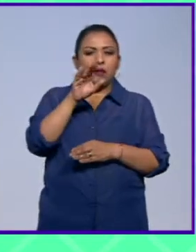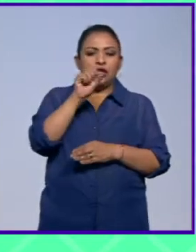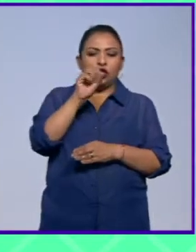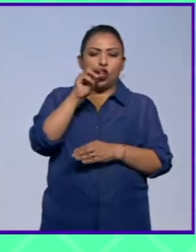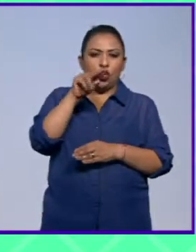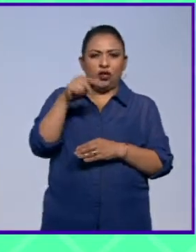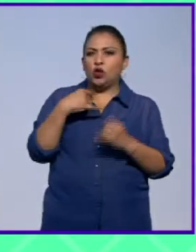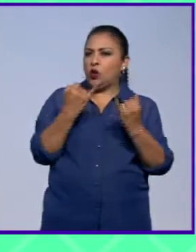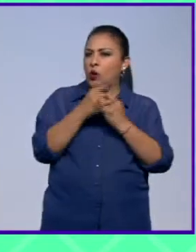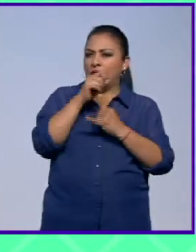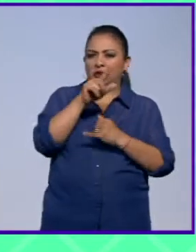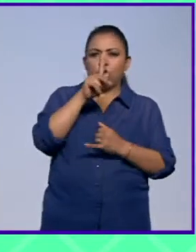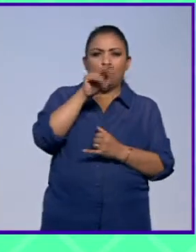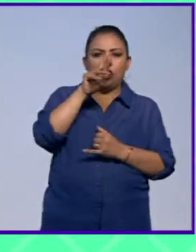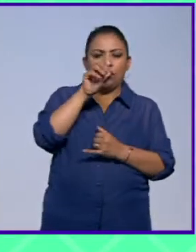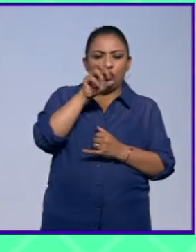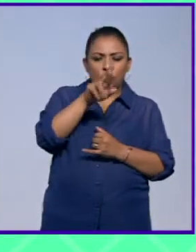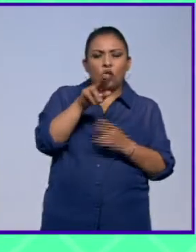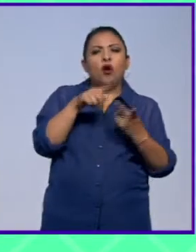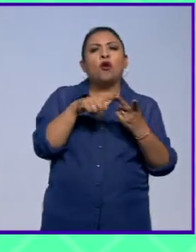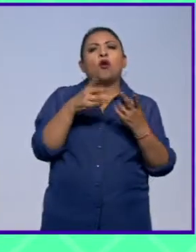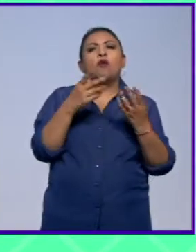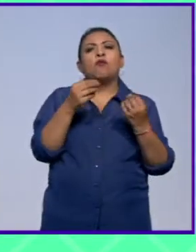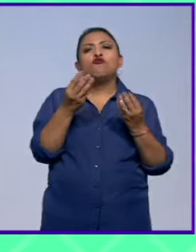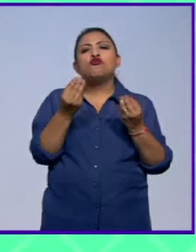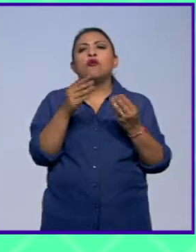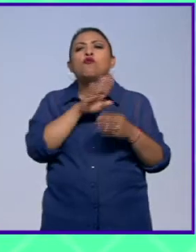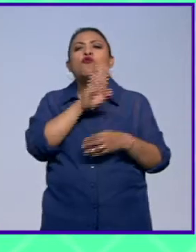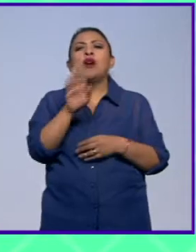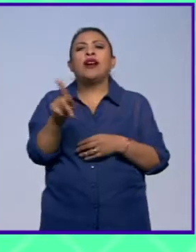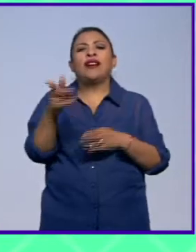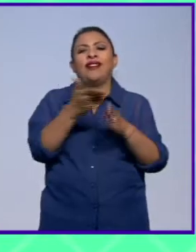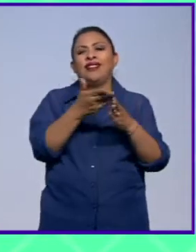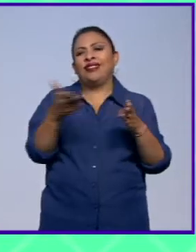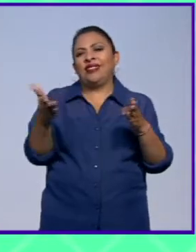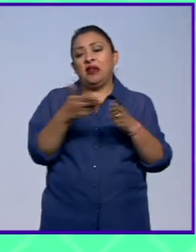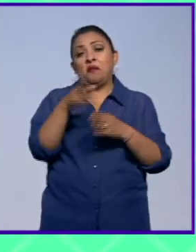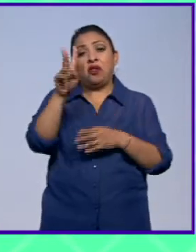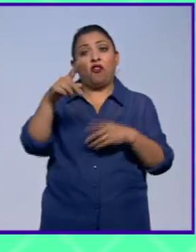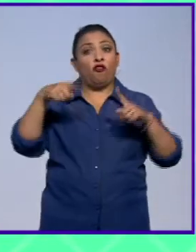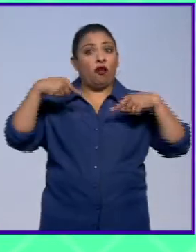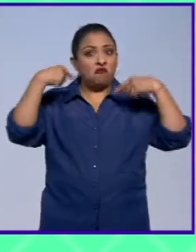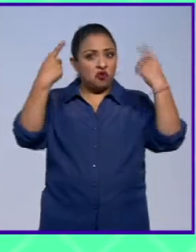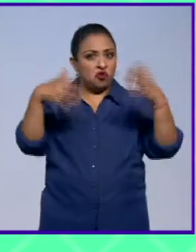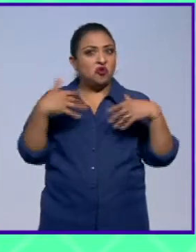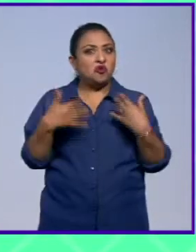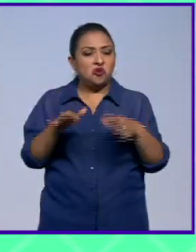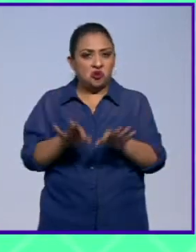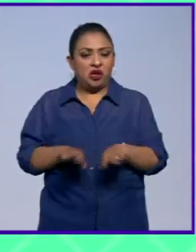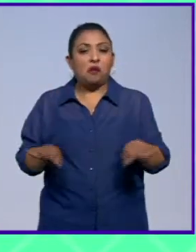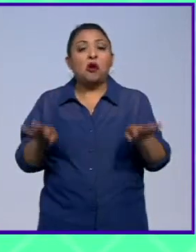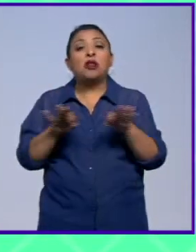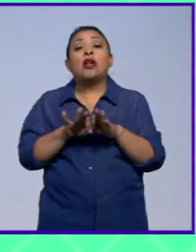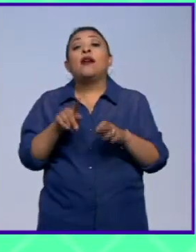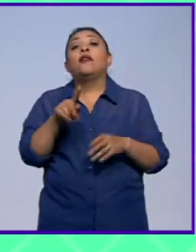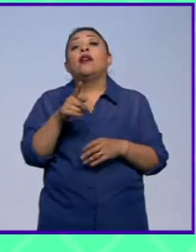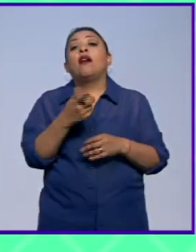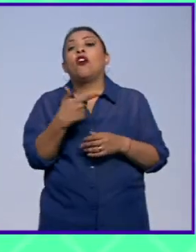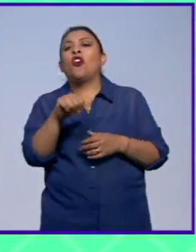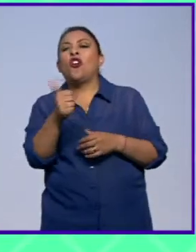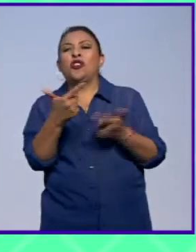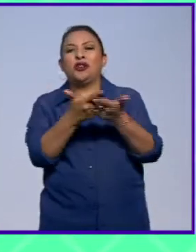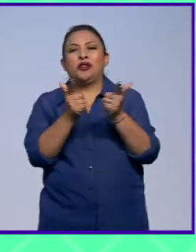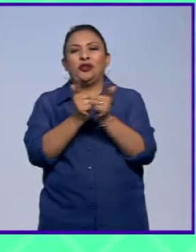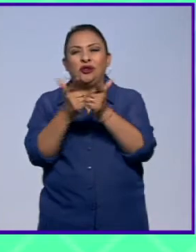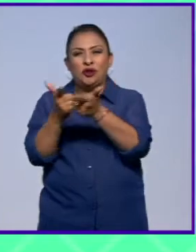productor de ellos también, productor de Todos Tus Muertos en la época que ellos fueron muy famosos y de muchas otras bandas de